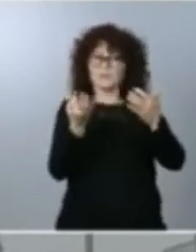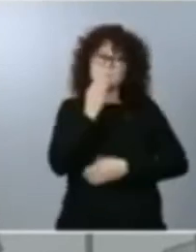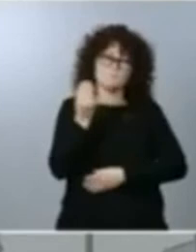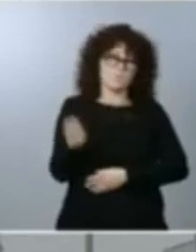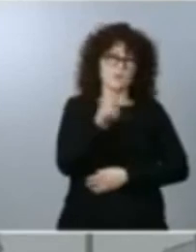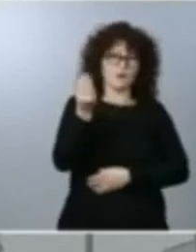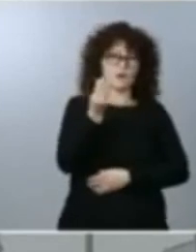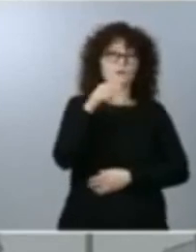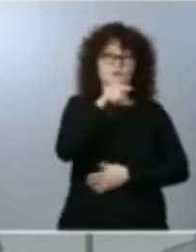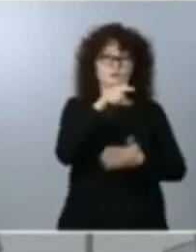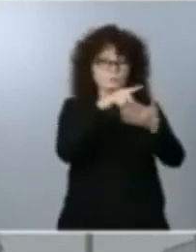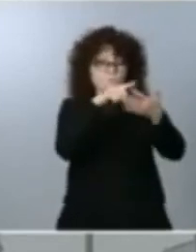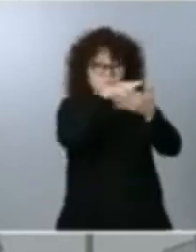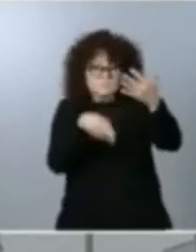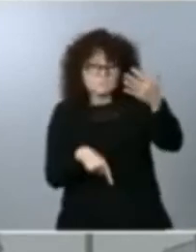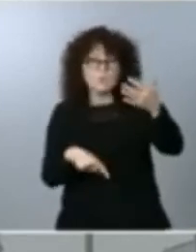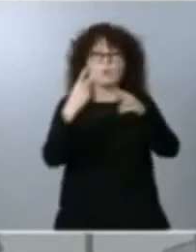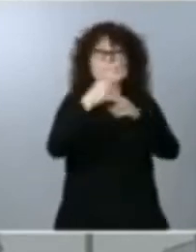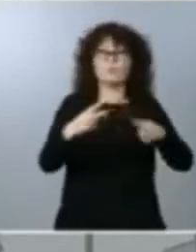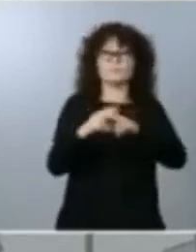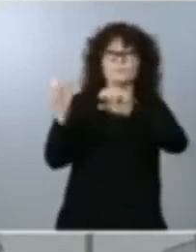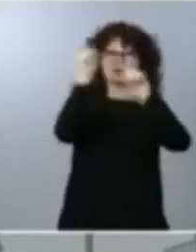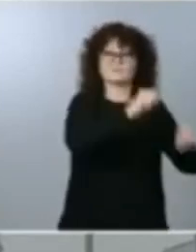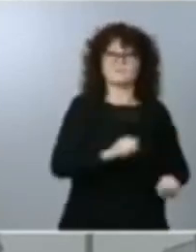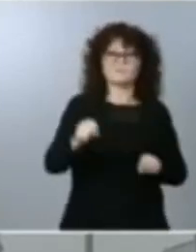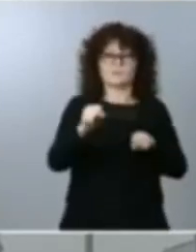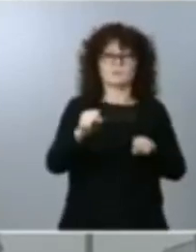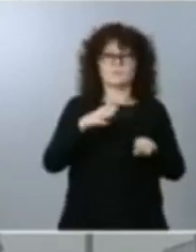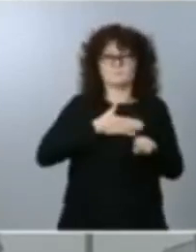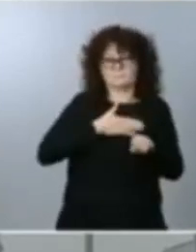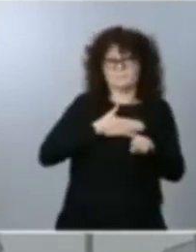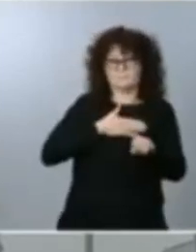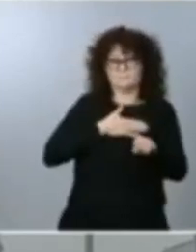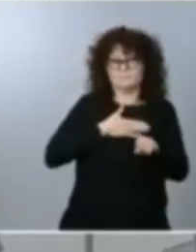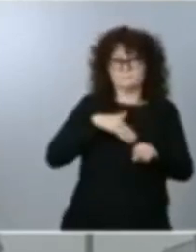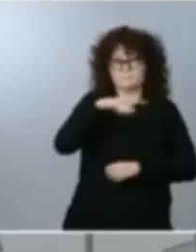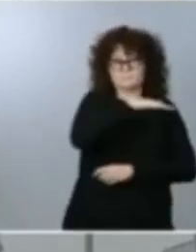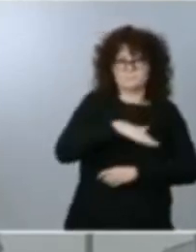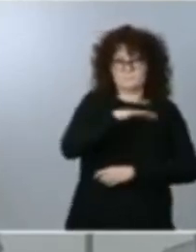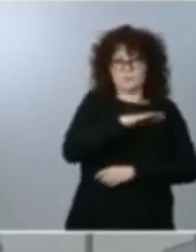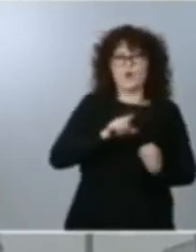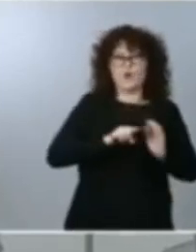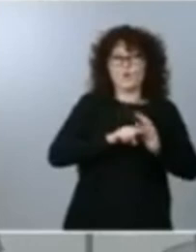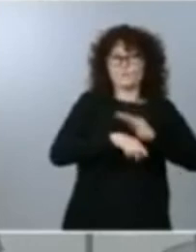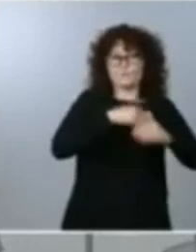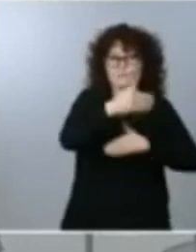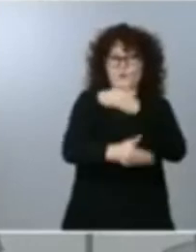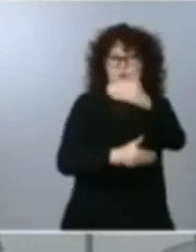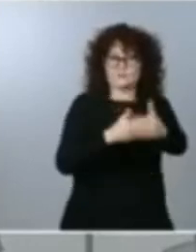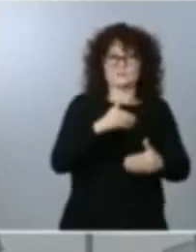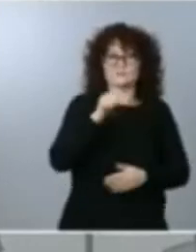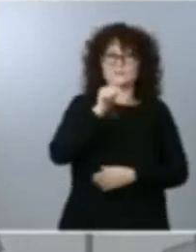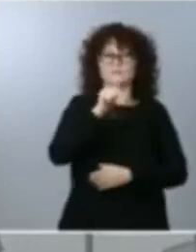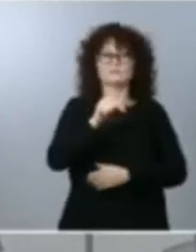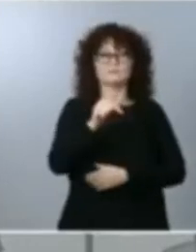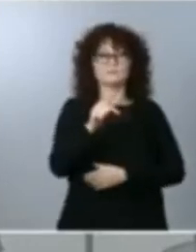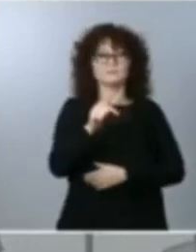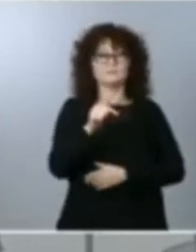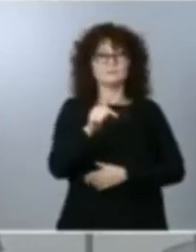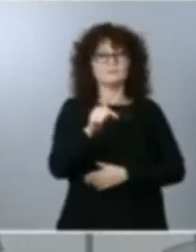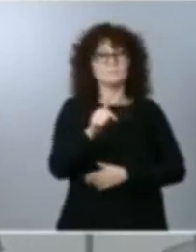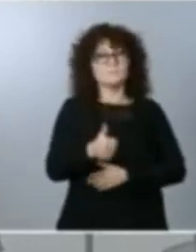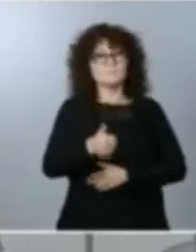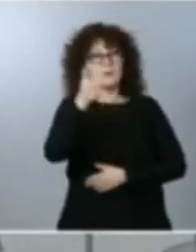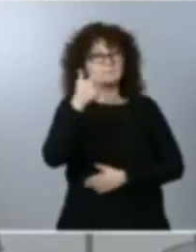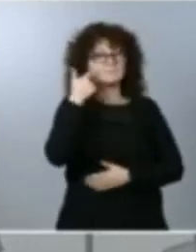políticas que defiende el espacio progresista en nuestro país y que hoy cobran muchísima más digamos legitimidad política